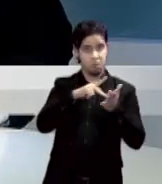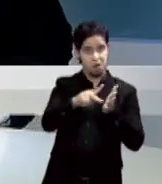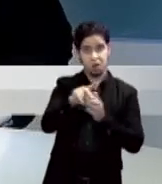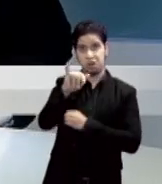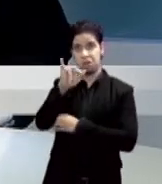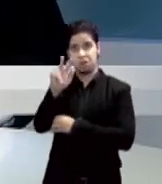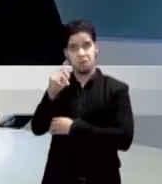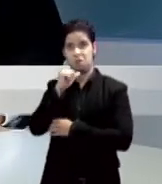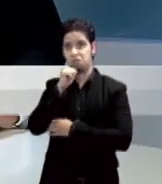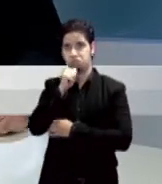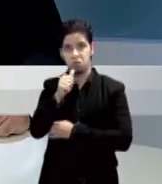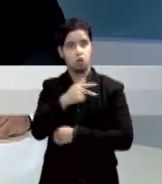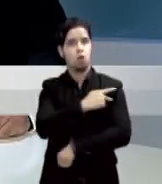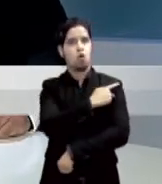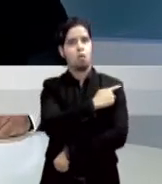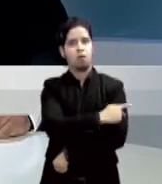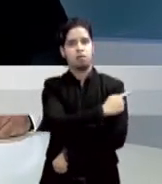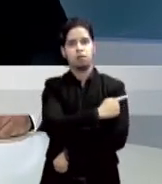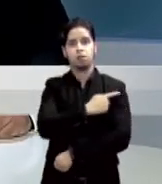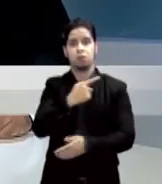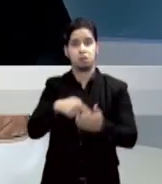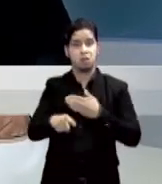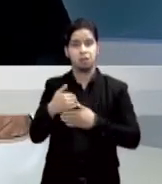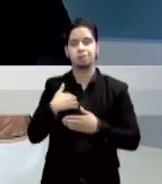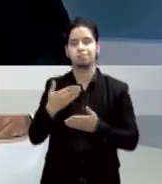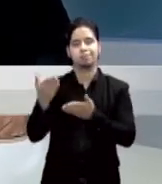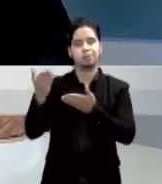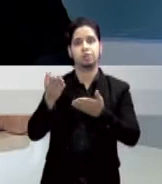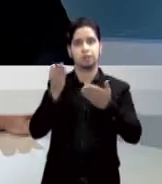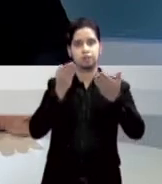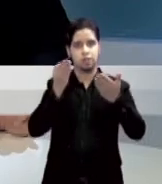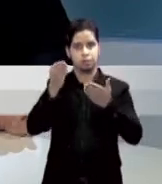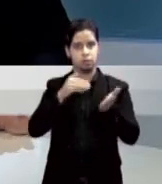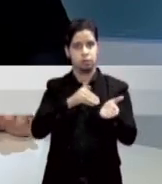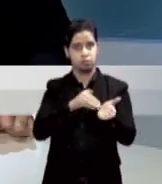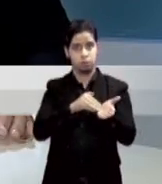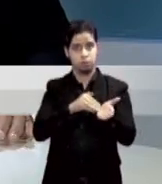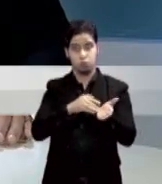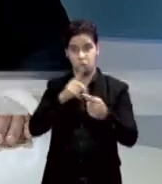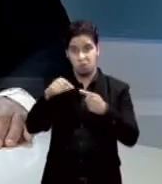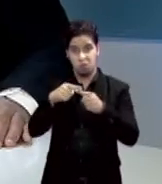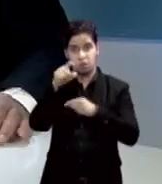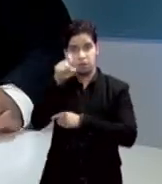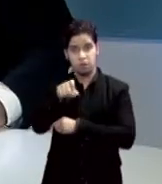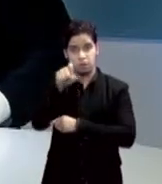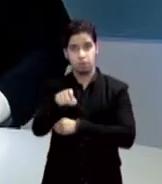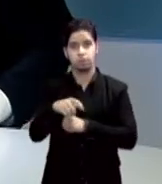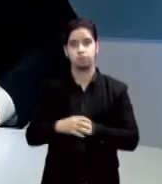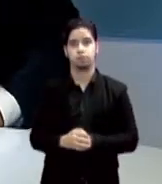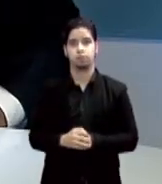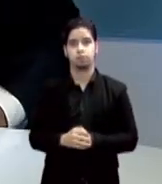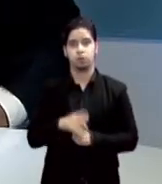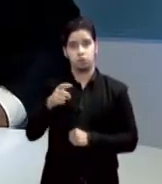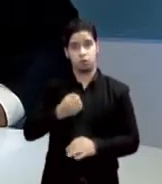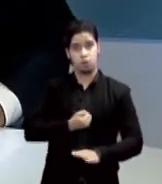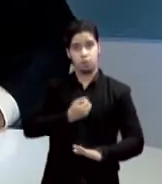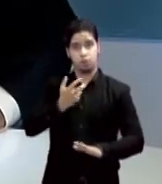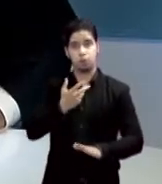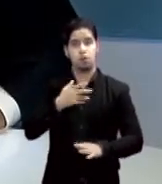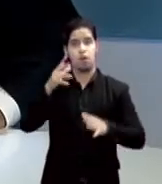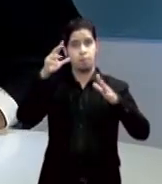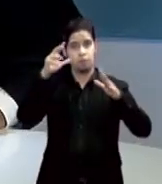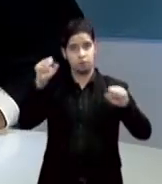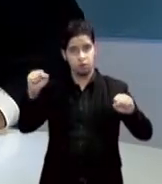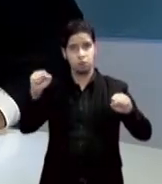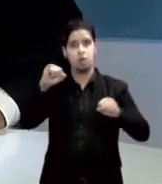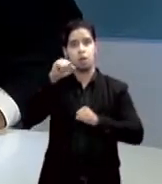pagarán iba a los pacientes por recibir servicios médicos cuando así lo requieran estas fueron las expresiones del presidente de la cámara